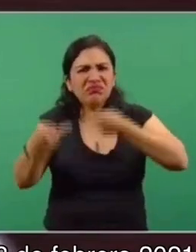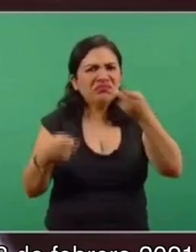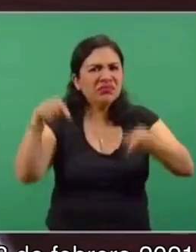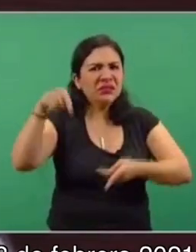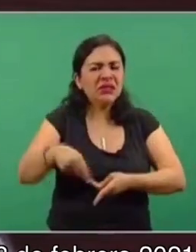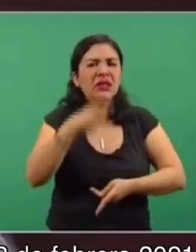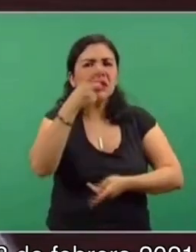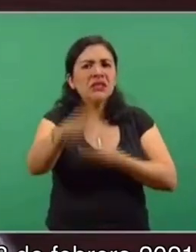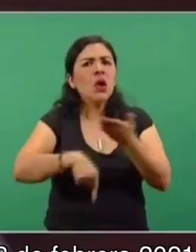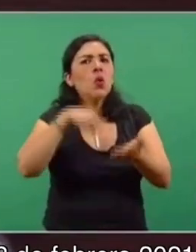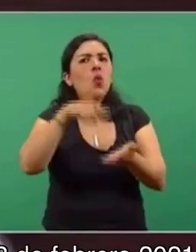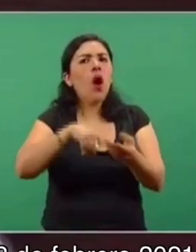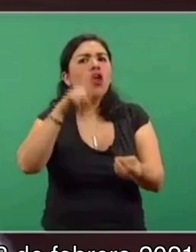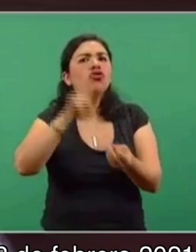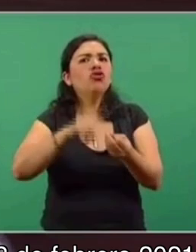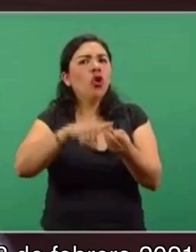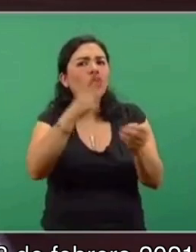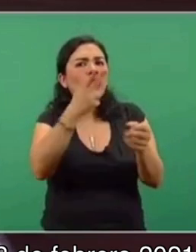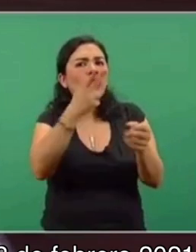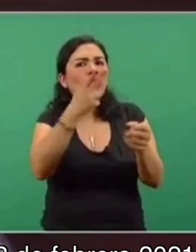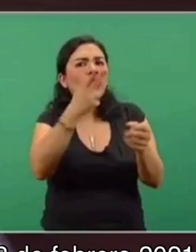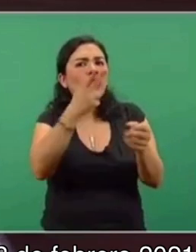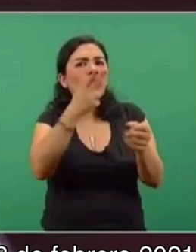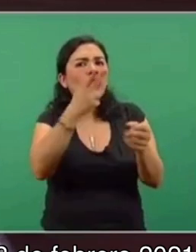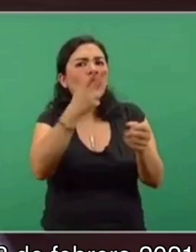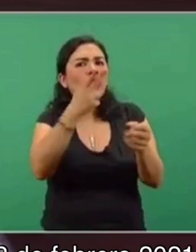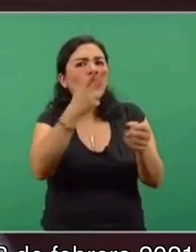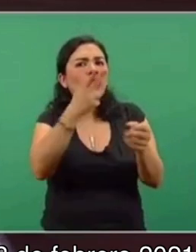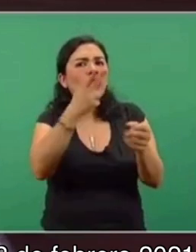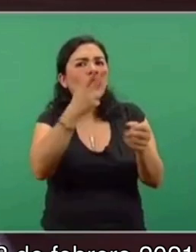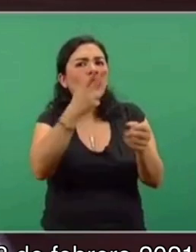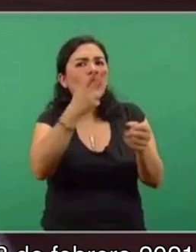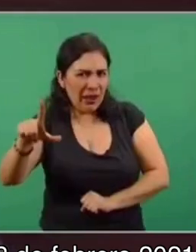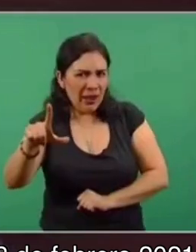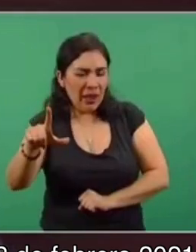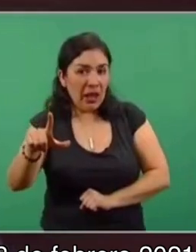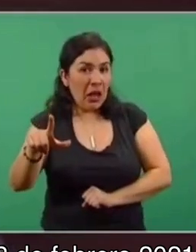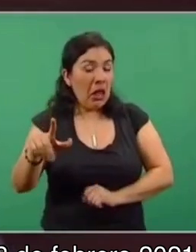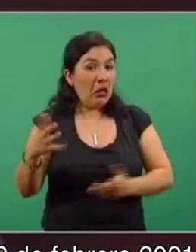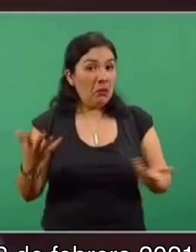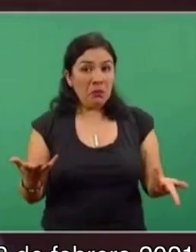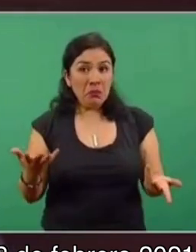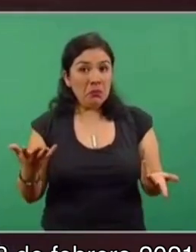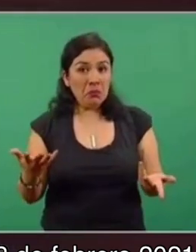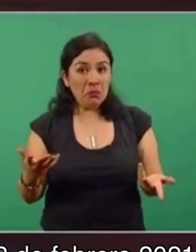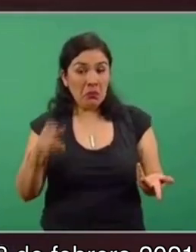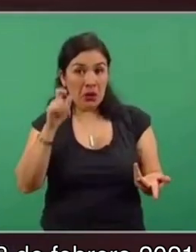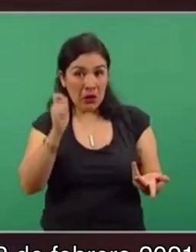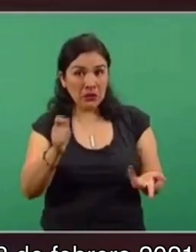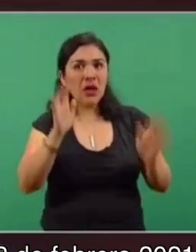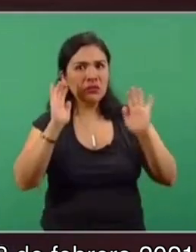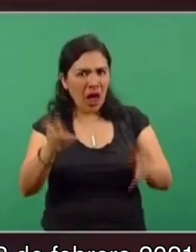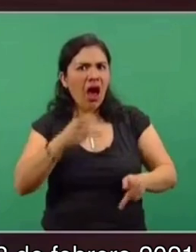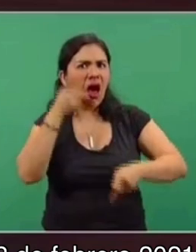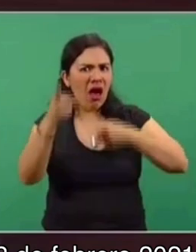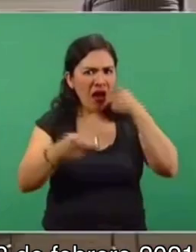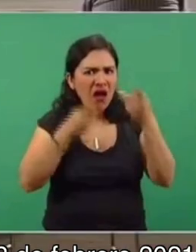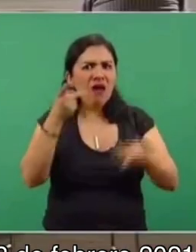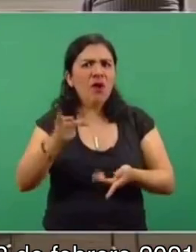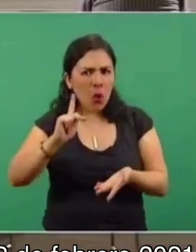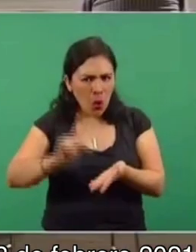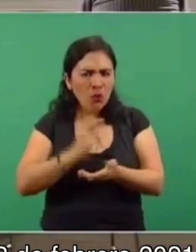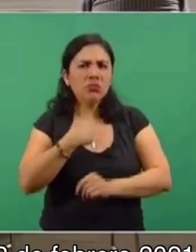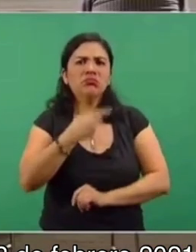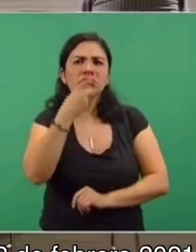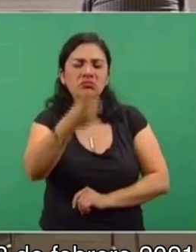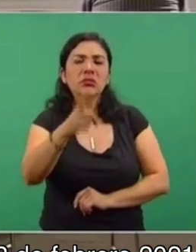lugar donde ha estado hospitalizado el doctor López-Gatell, no es ningún, digo, se ha dicho y lo vuelvo a